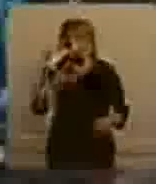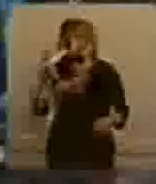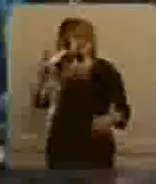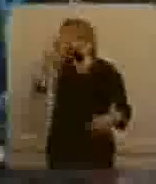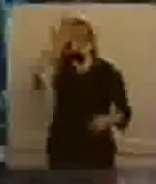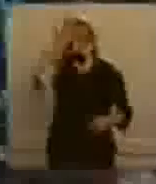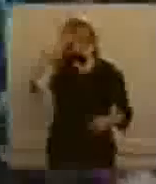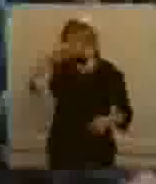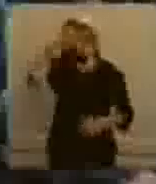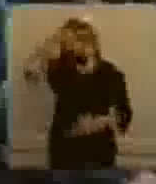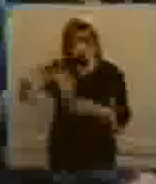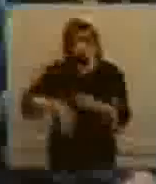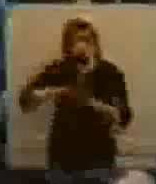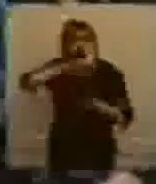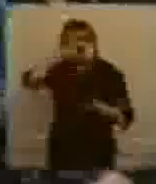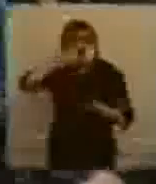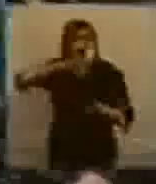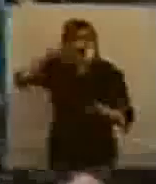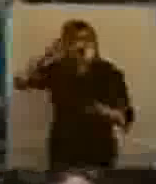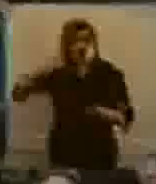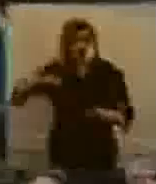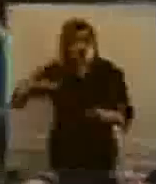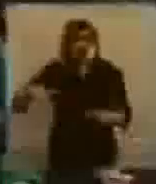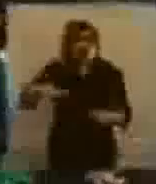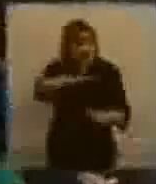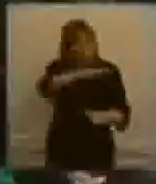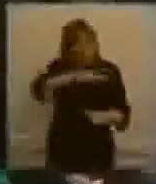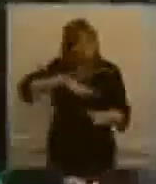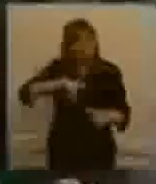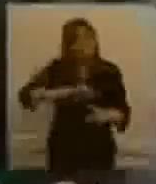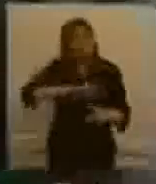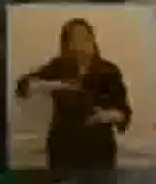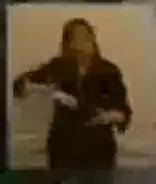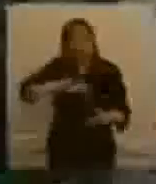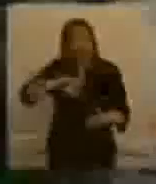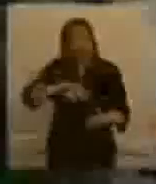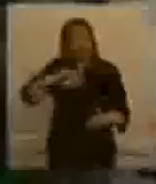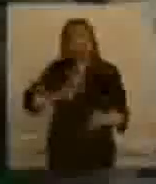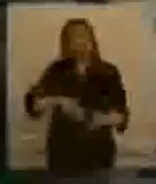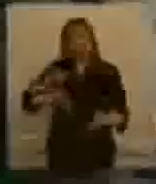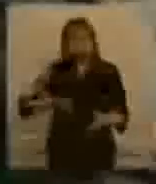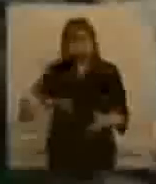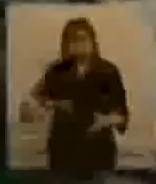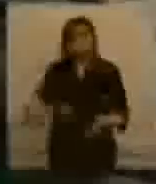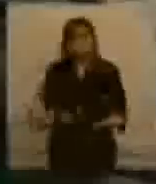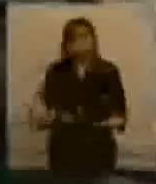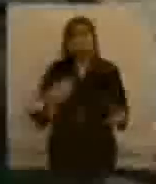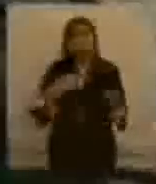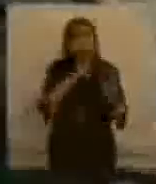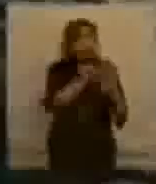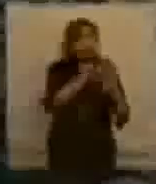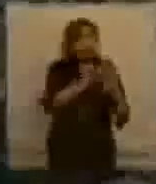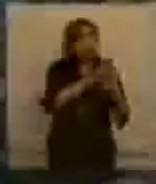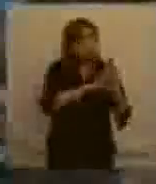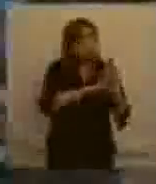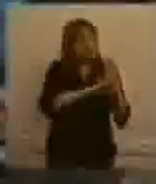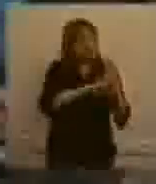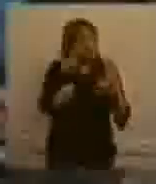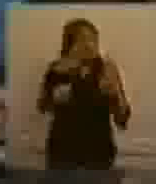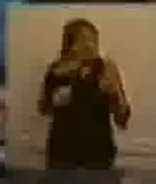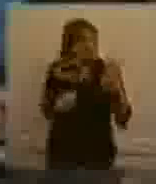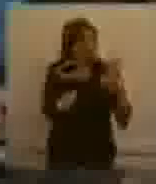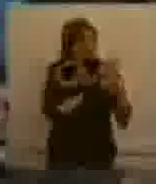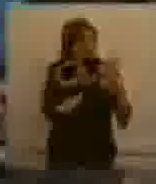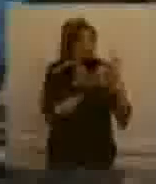Andes, precisamente en la provincia de El Neuquén. Las medidas son varias, unas están